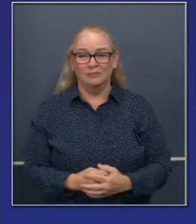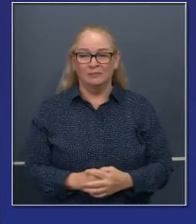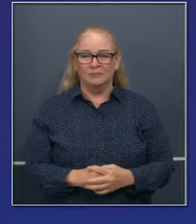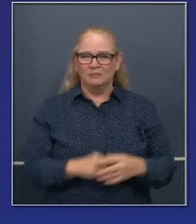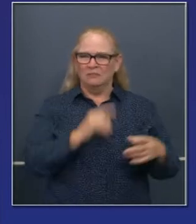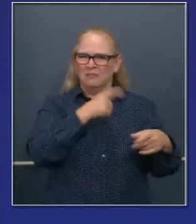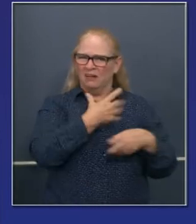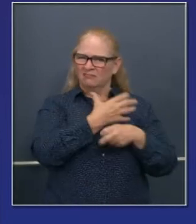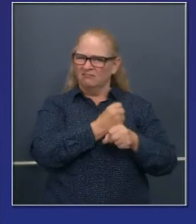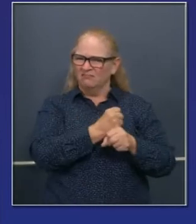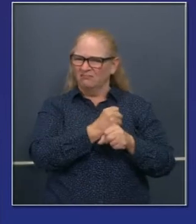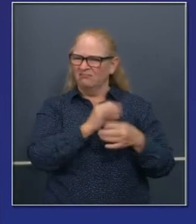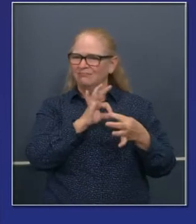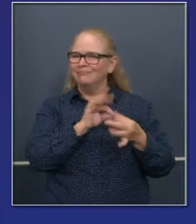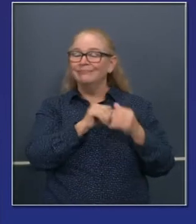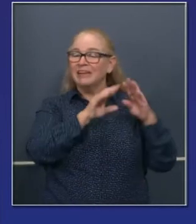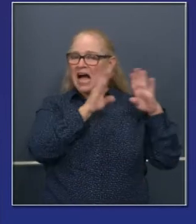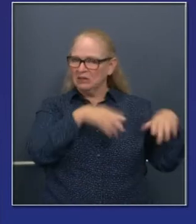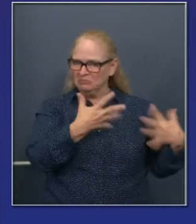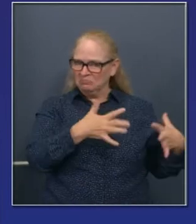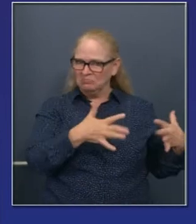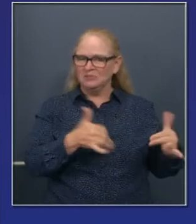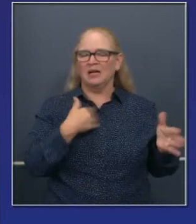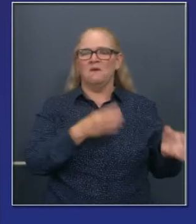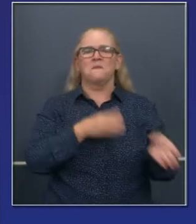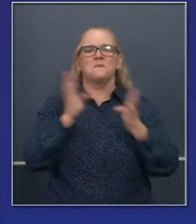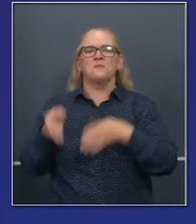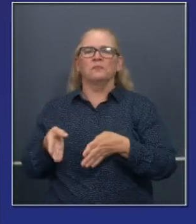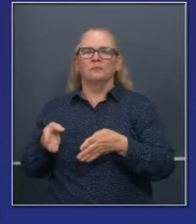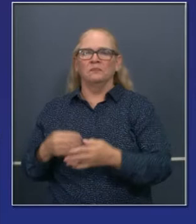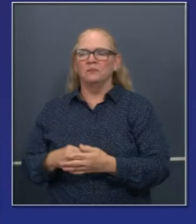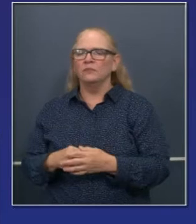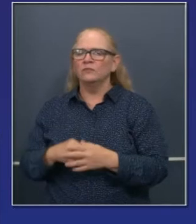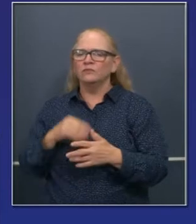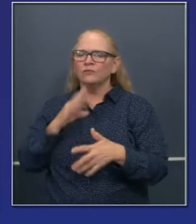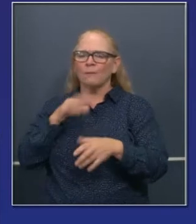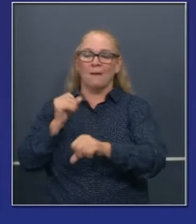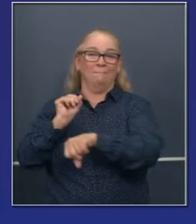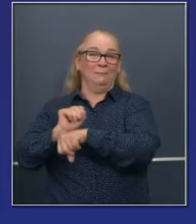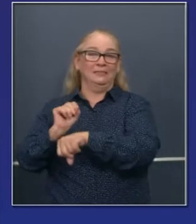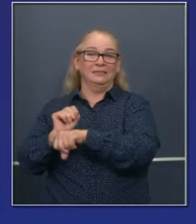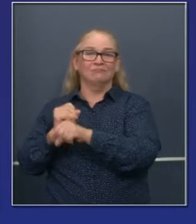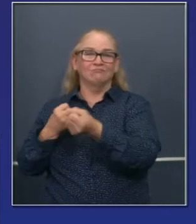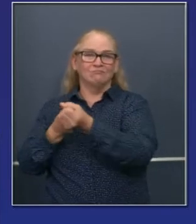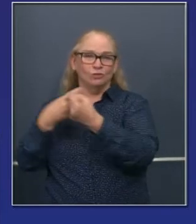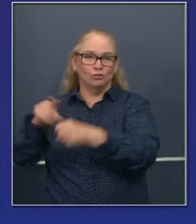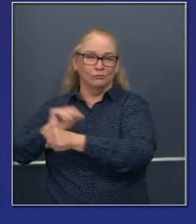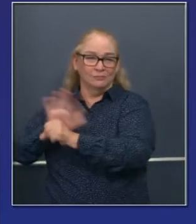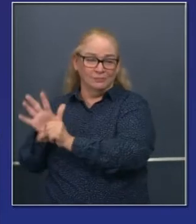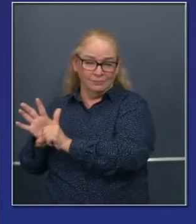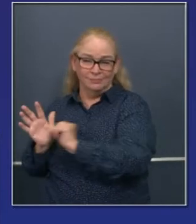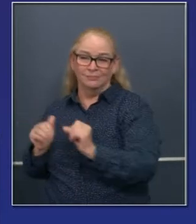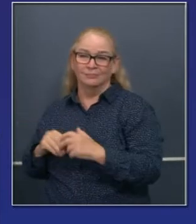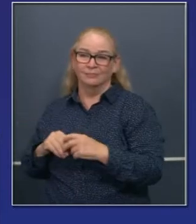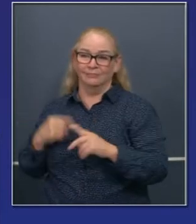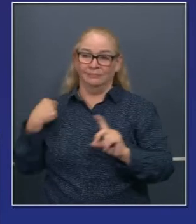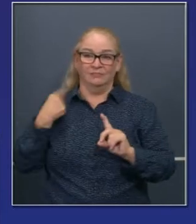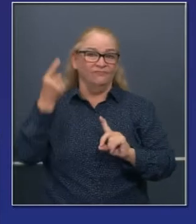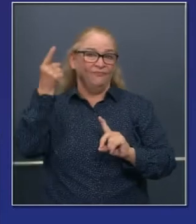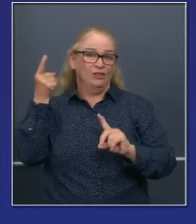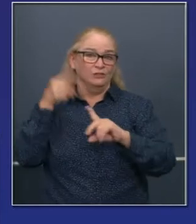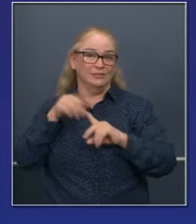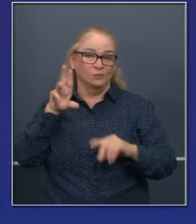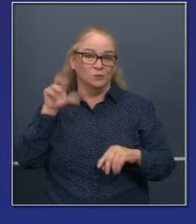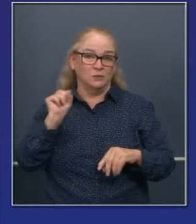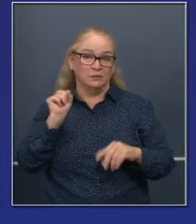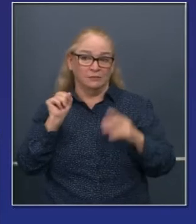hemos hecho para apoyar a la economía y ahora más específicamente para ayudar a las empresas. Estamos muy orgullosos de este programa que es